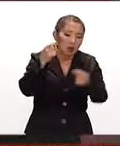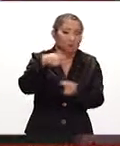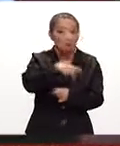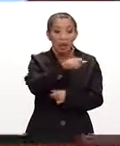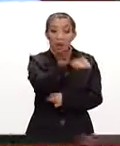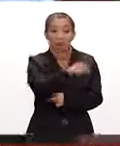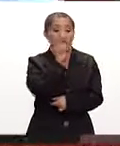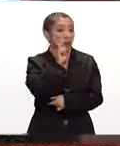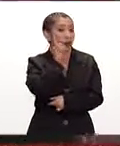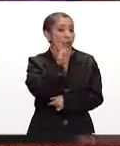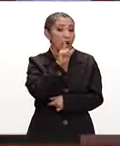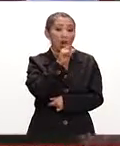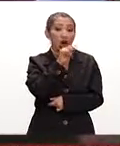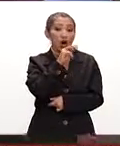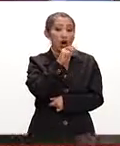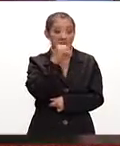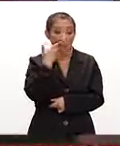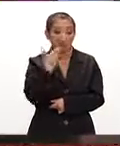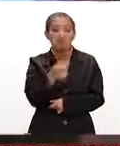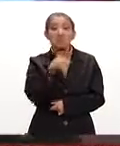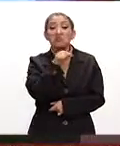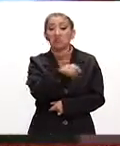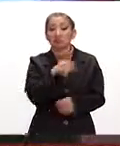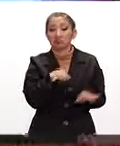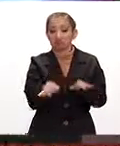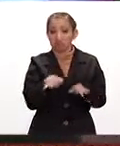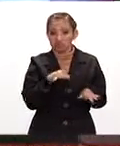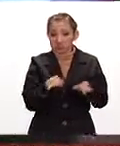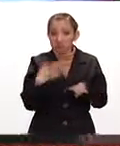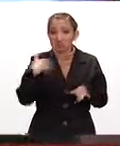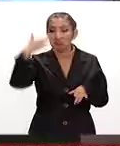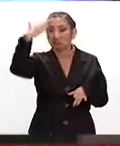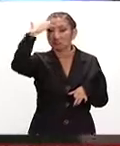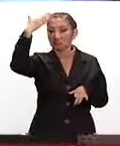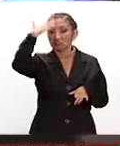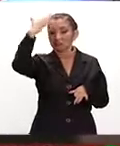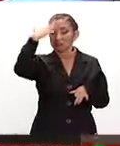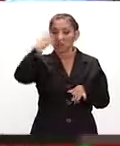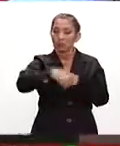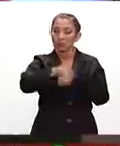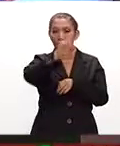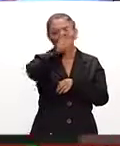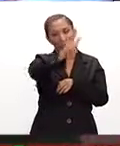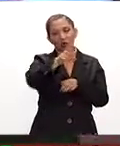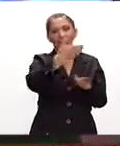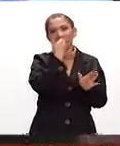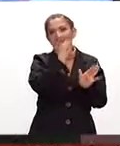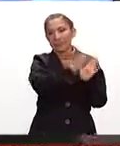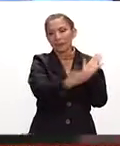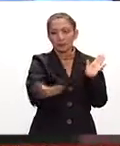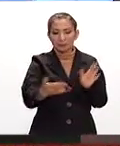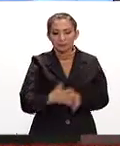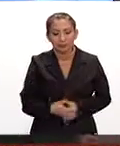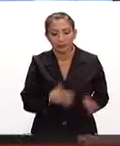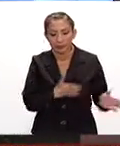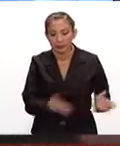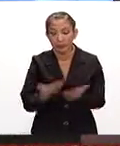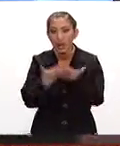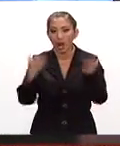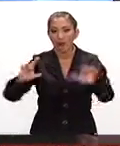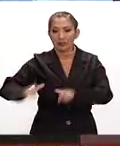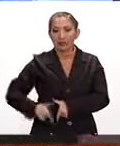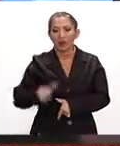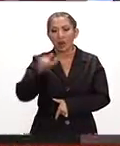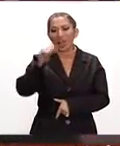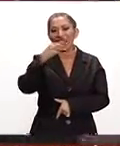Pero lo que hizo Lorena es de reconocerse porque, en verdad, bueno, lideró y fue la número uno durante tanto tiempo. Ahora hablemos de la